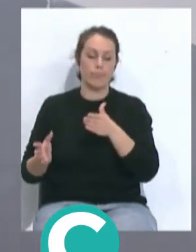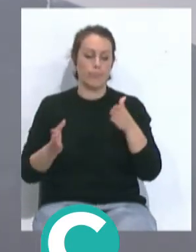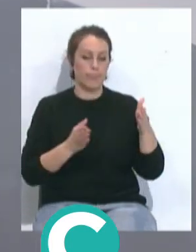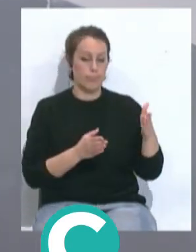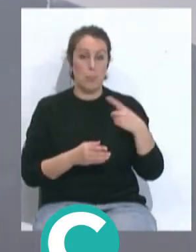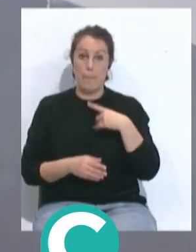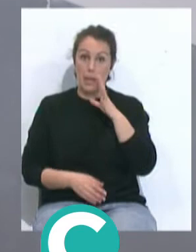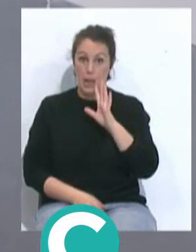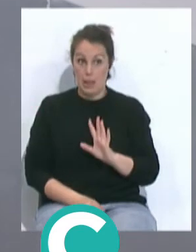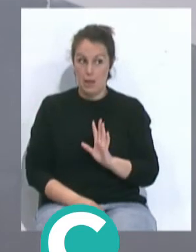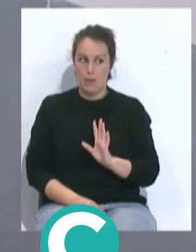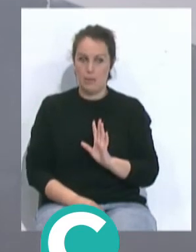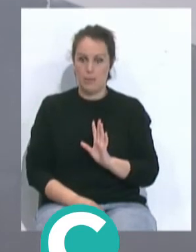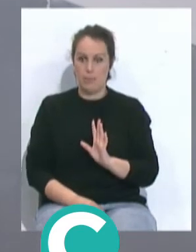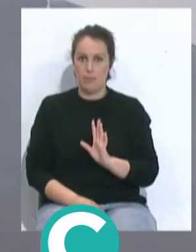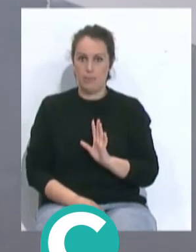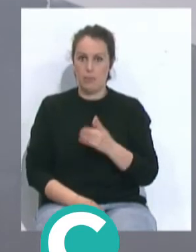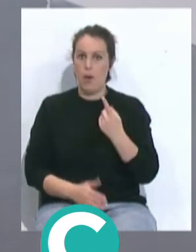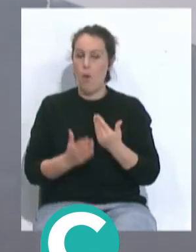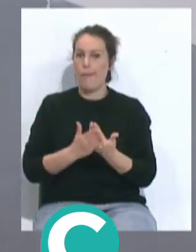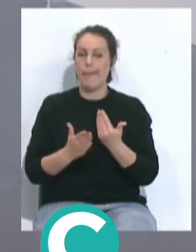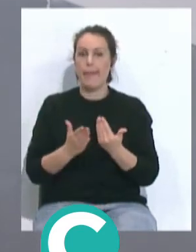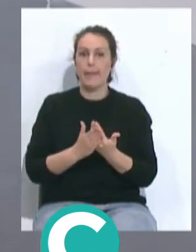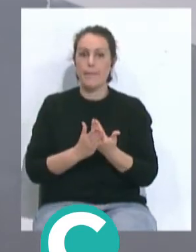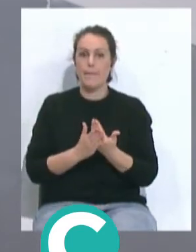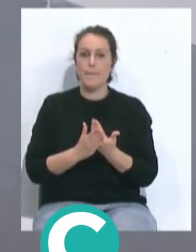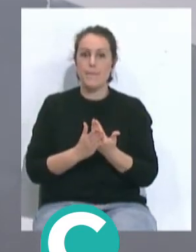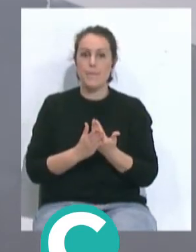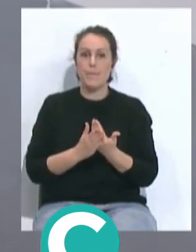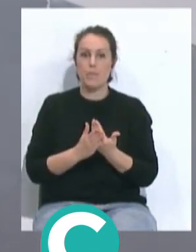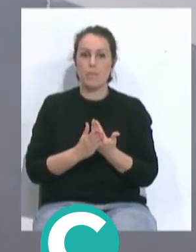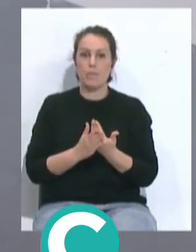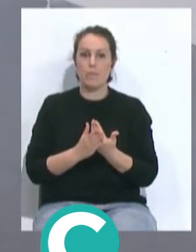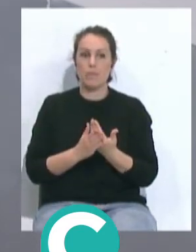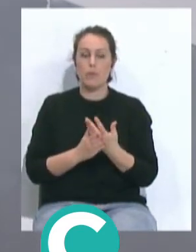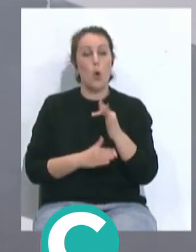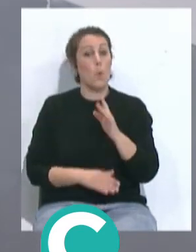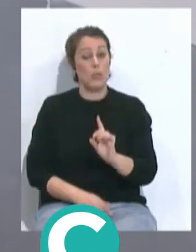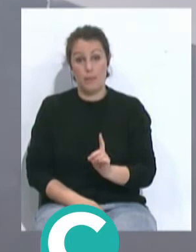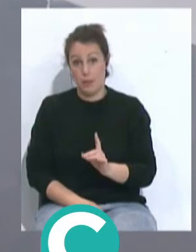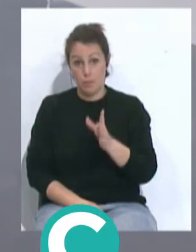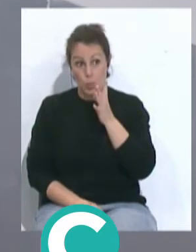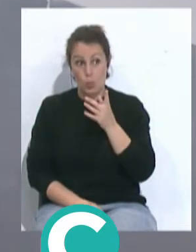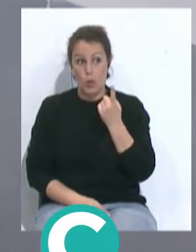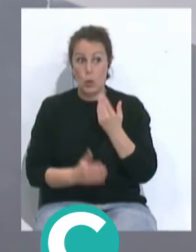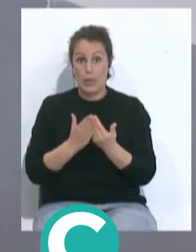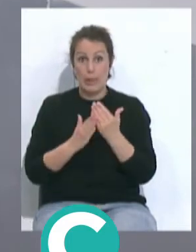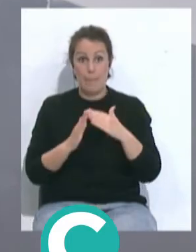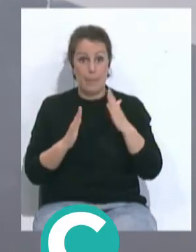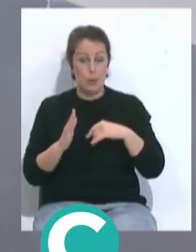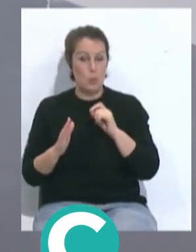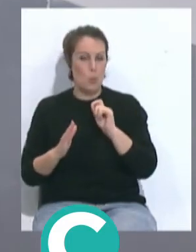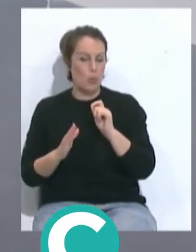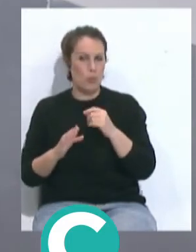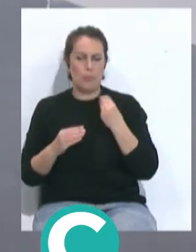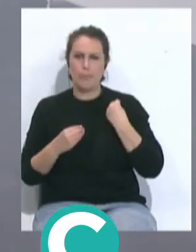parece que fue una jornada no positiva porque queda una jornada menos y los puntos